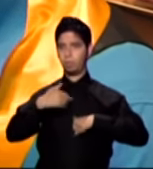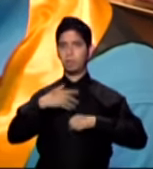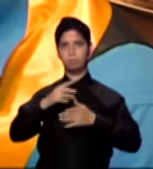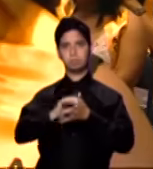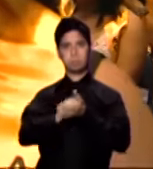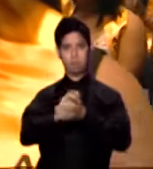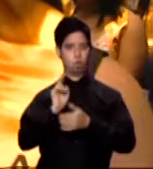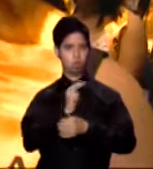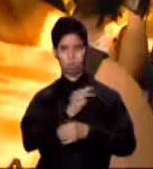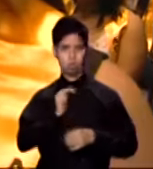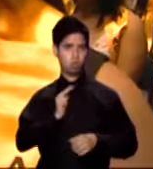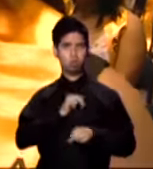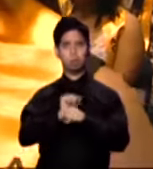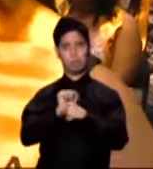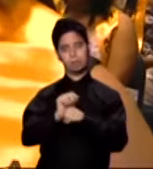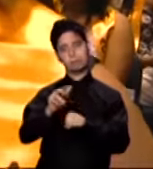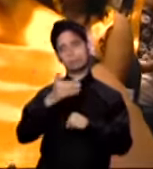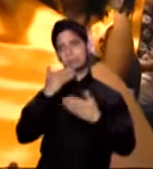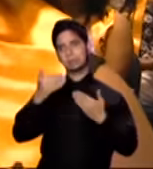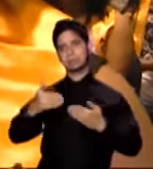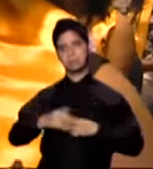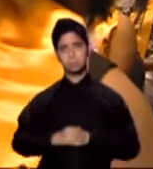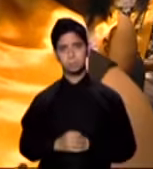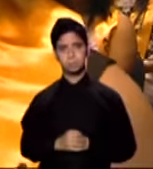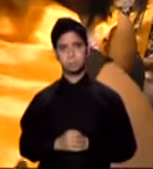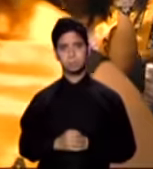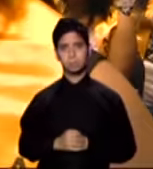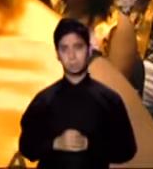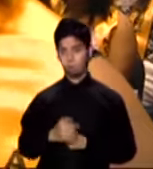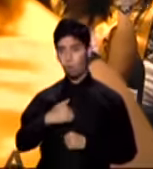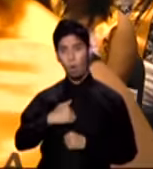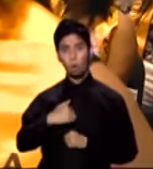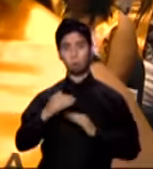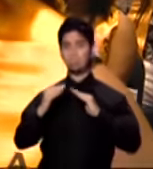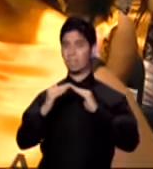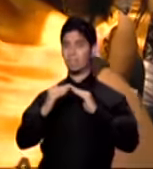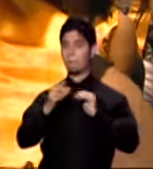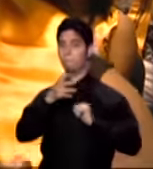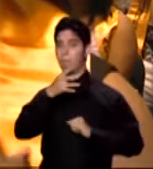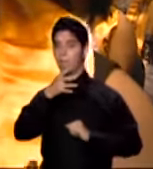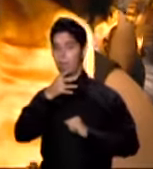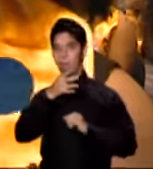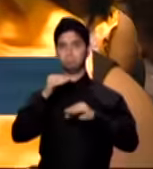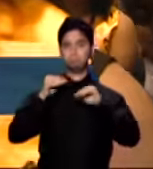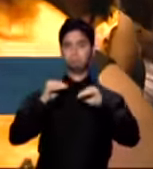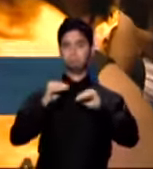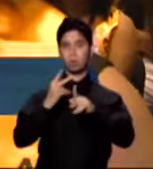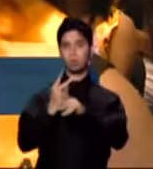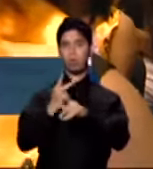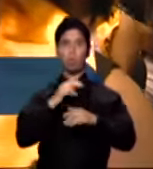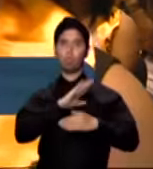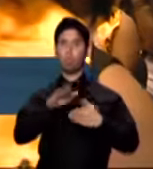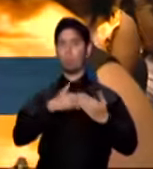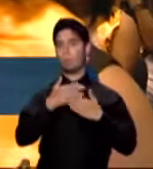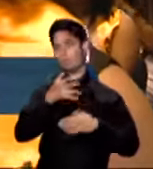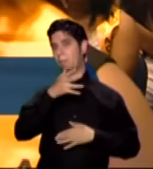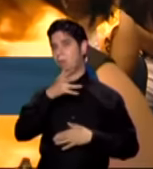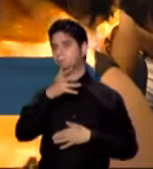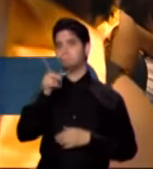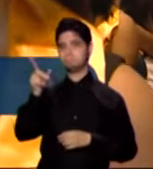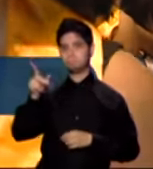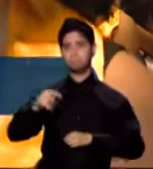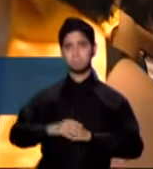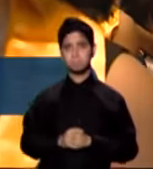estamos haciendo. Vengo de un hogar que he sido criada básicamente por mi madre. Ella básicamente me ha dado todo. y esto simplemente